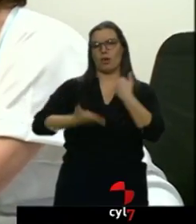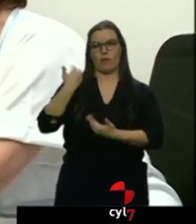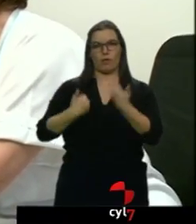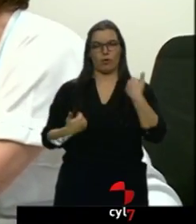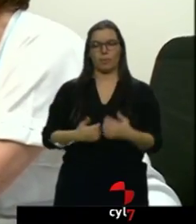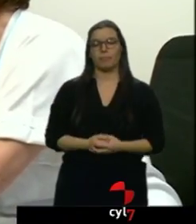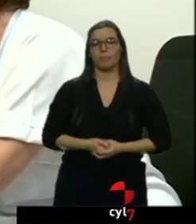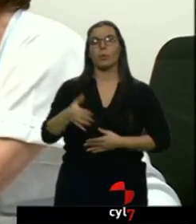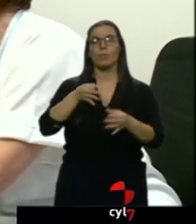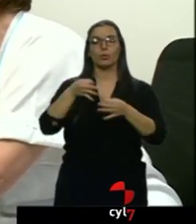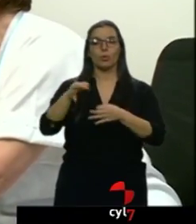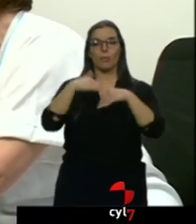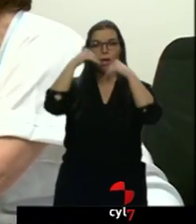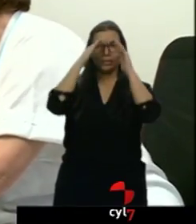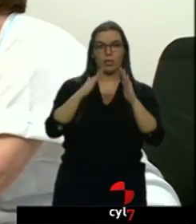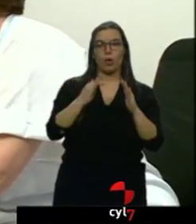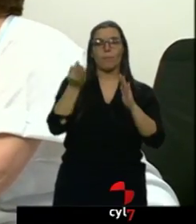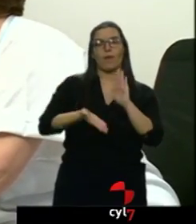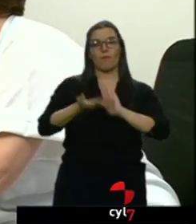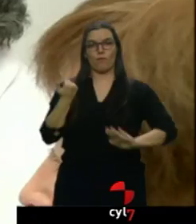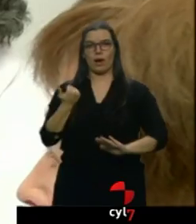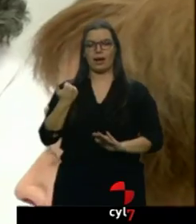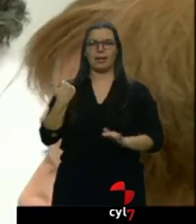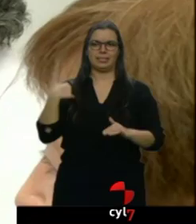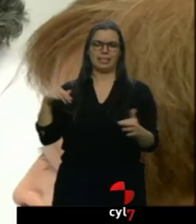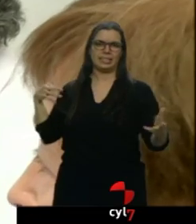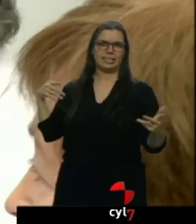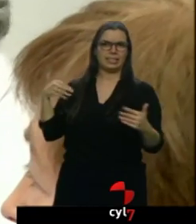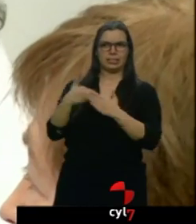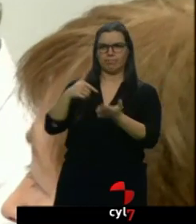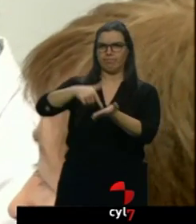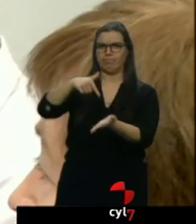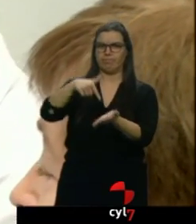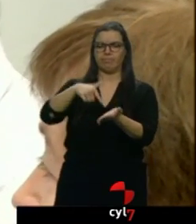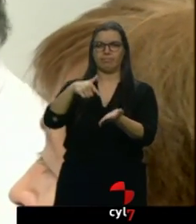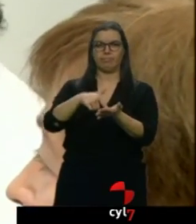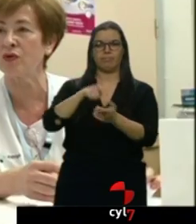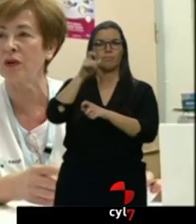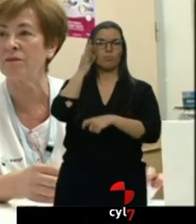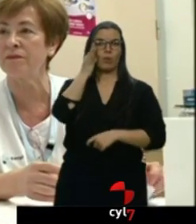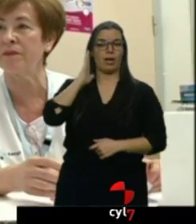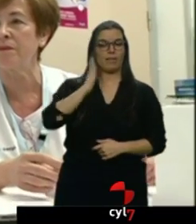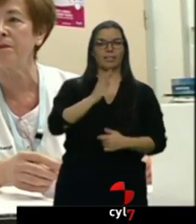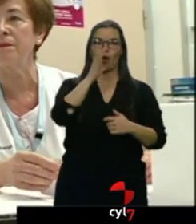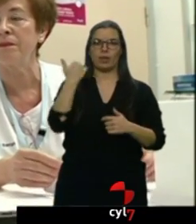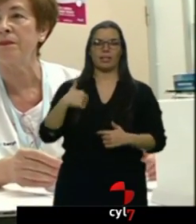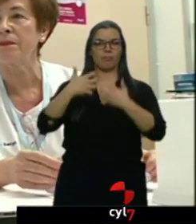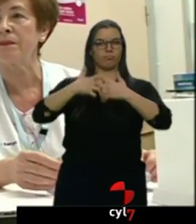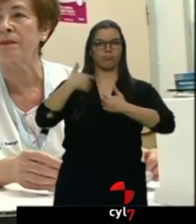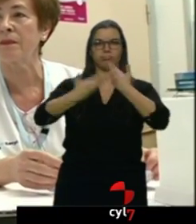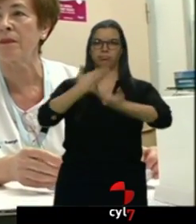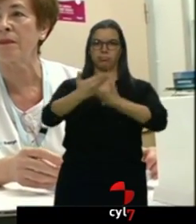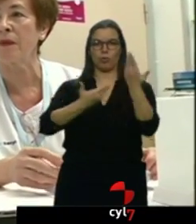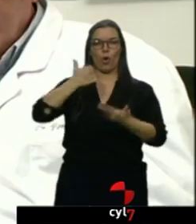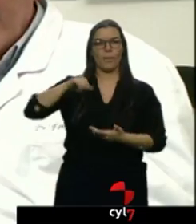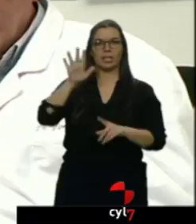El protocolo para su atención y la retirada lo demandaban las afectadas desde hace años. Ahora ya está puesto en marcha en todos los hospitales